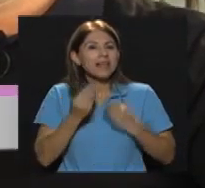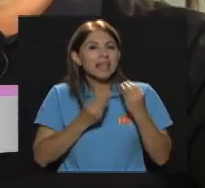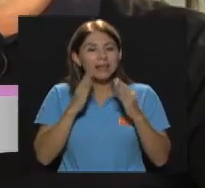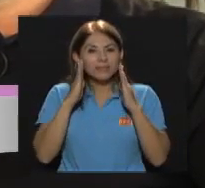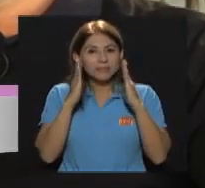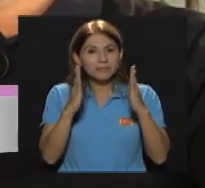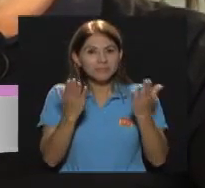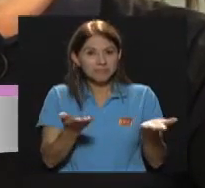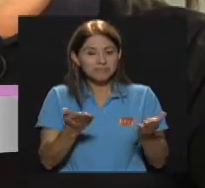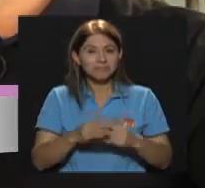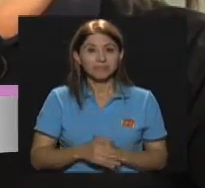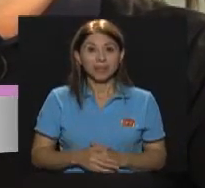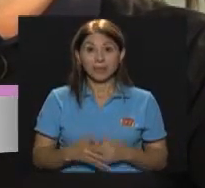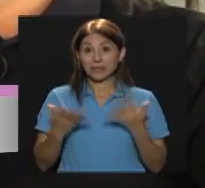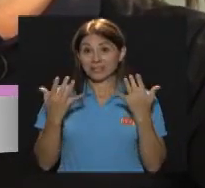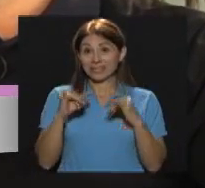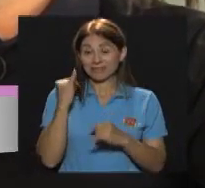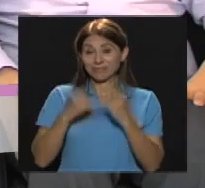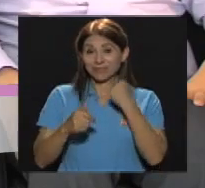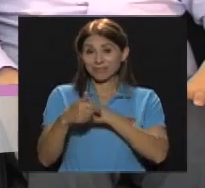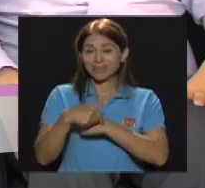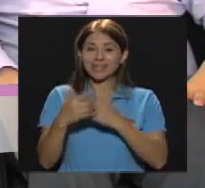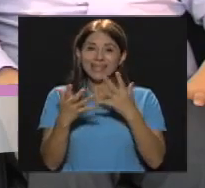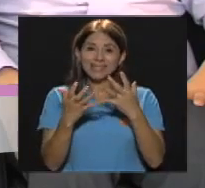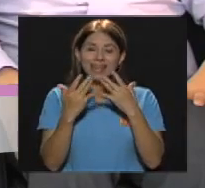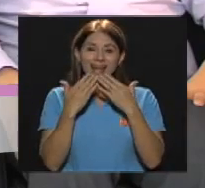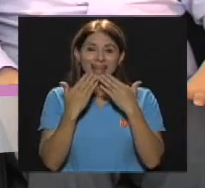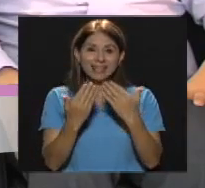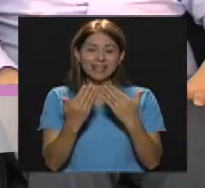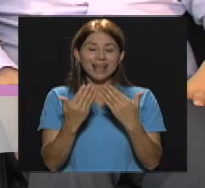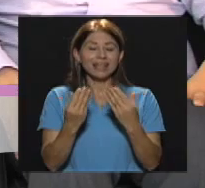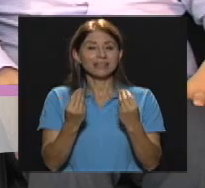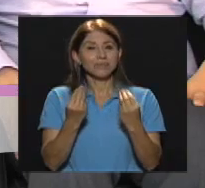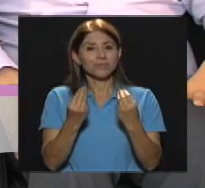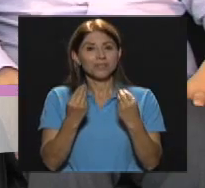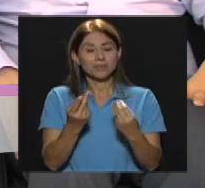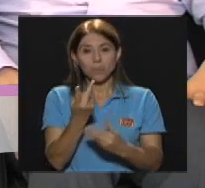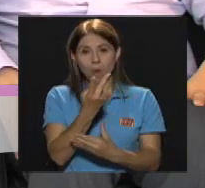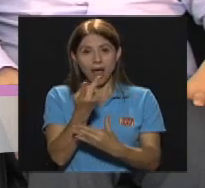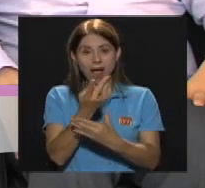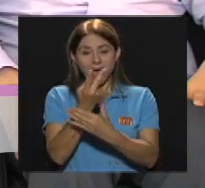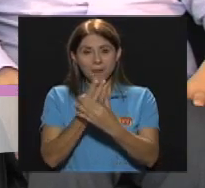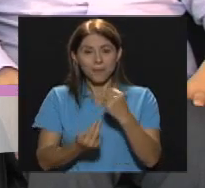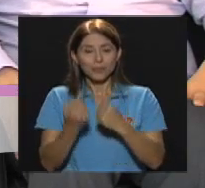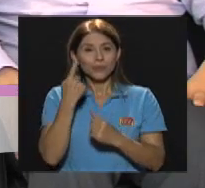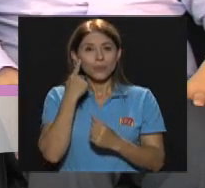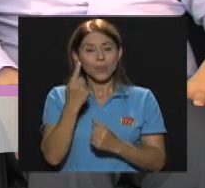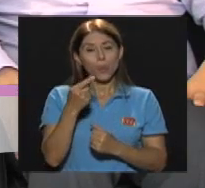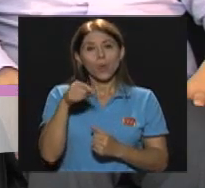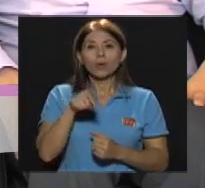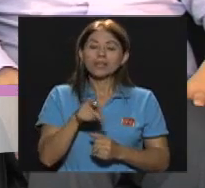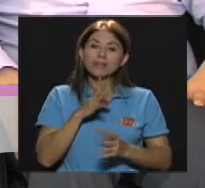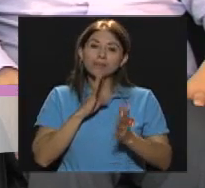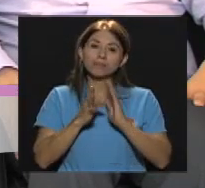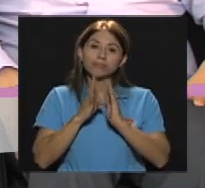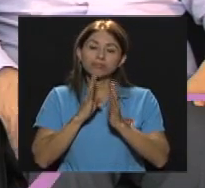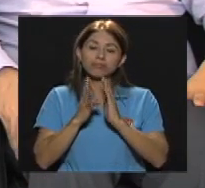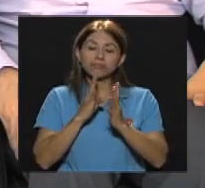Nos ha ganado Quisiera agradecerles Profundamente A los dos Por esta charla Que creo que fue Muy enriquecedora